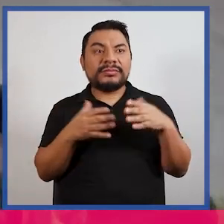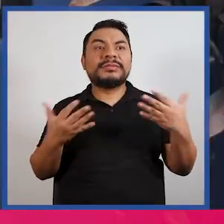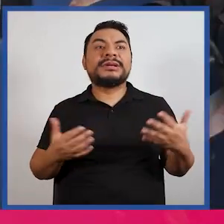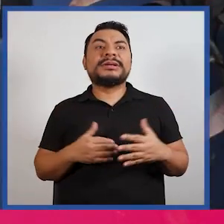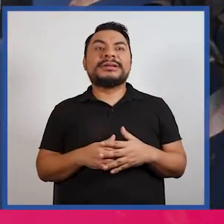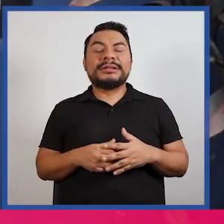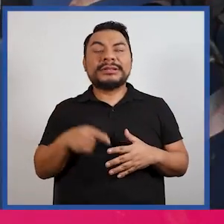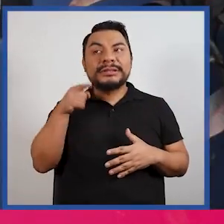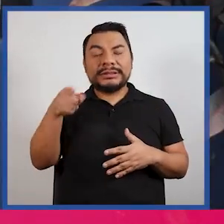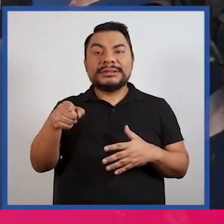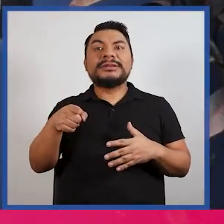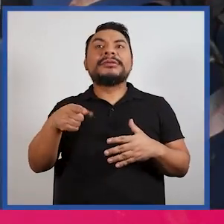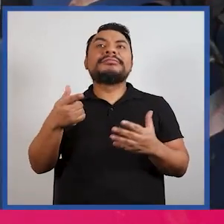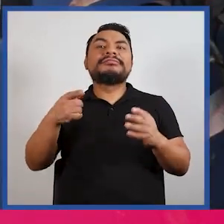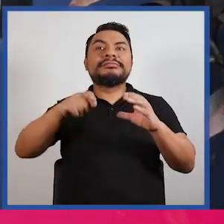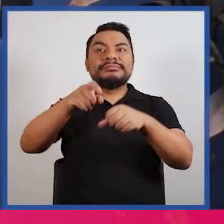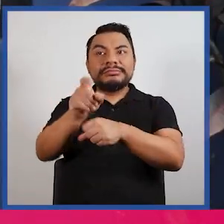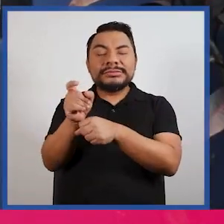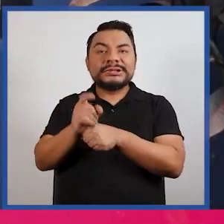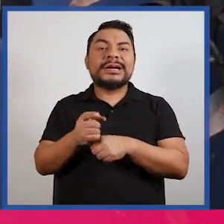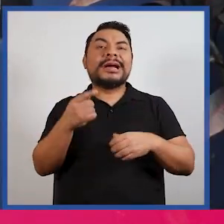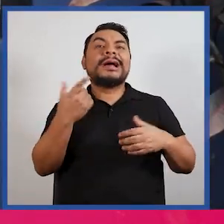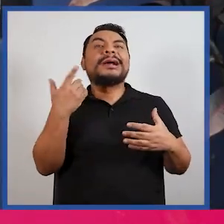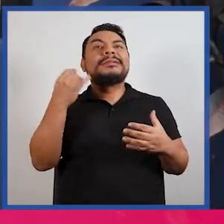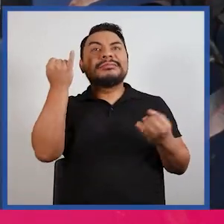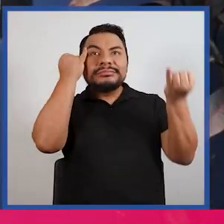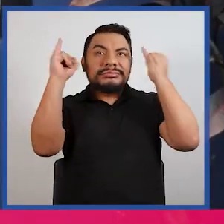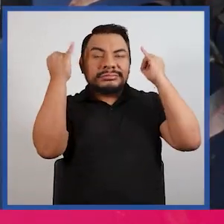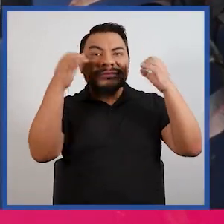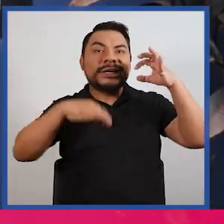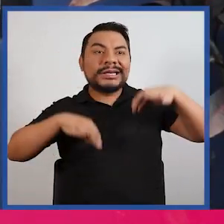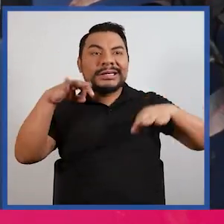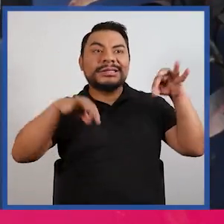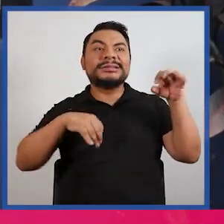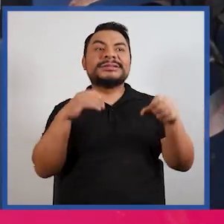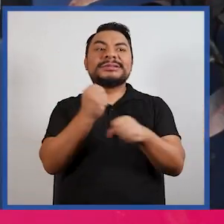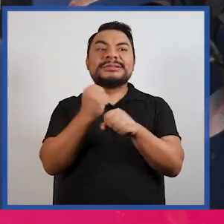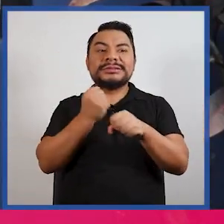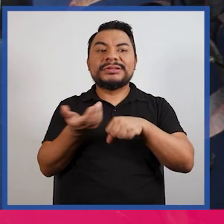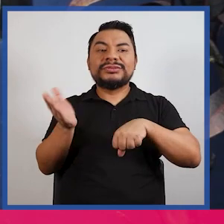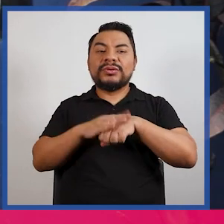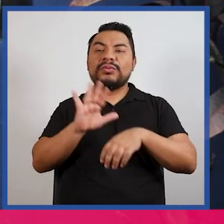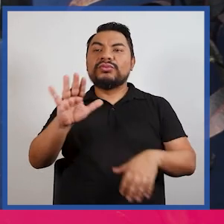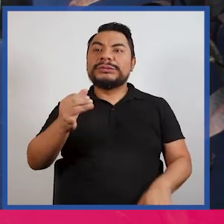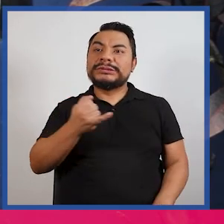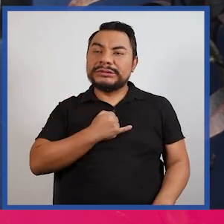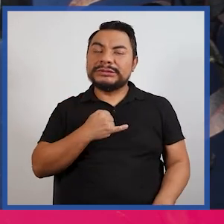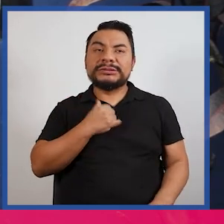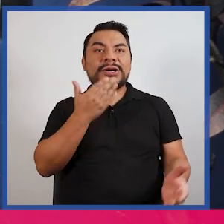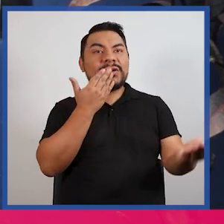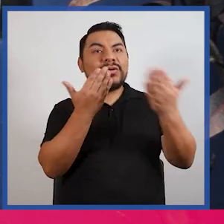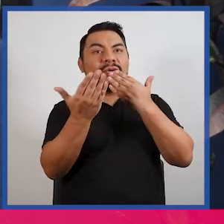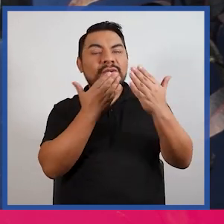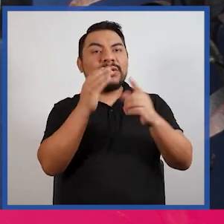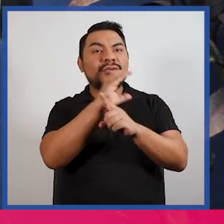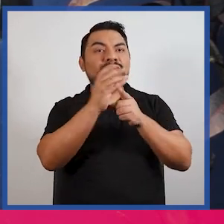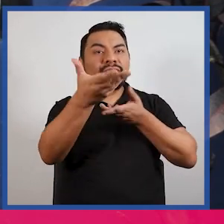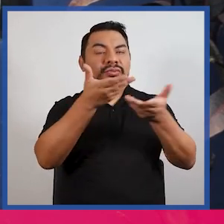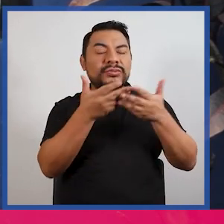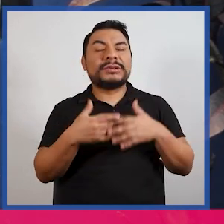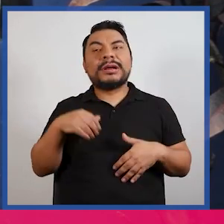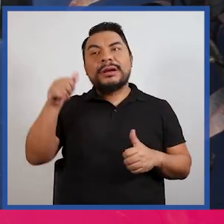talleres, de creación artística, de trabajo sobre la identidad, diálogo intercultural,